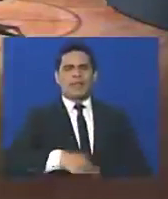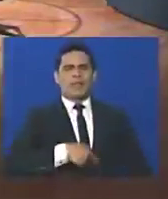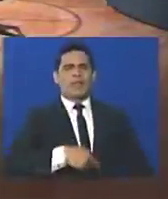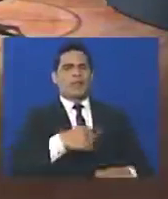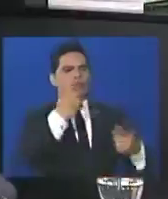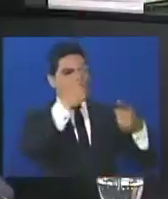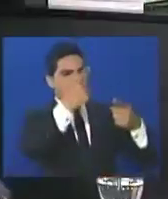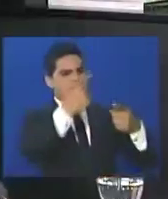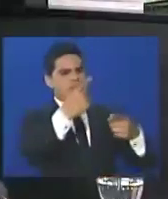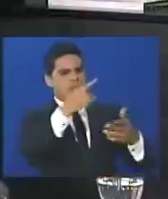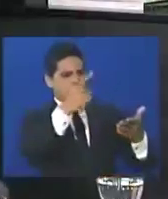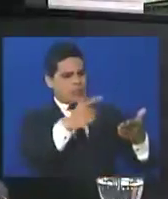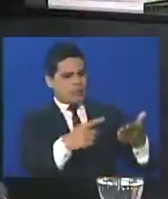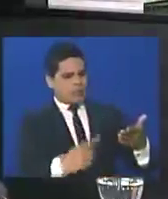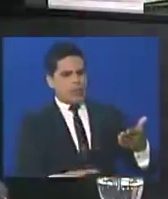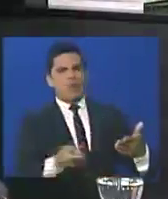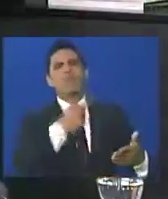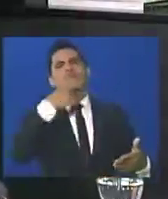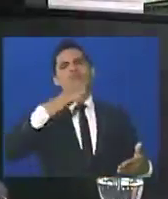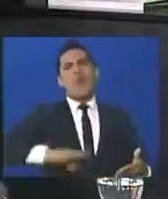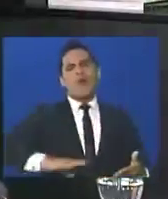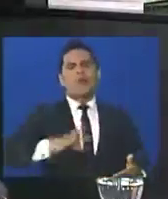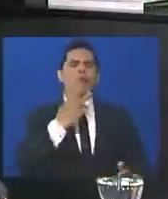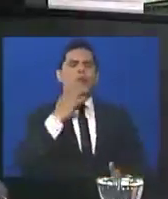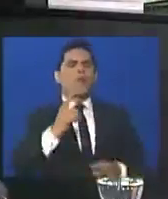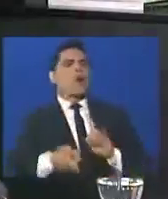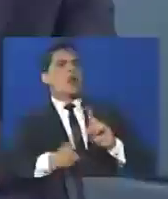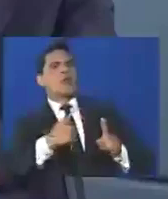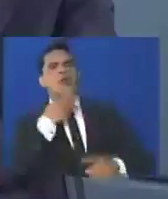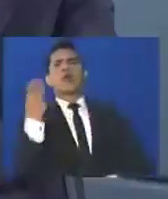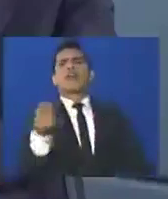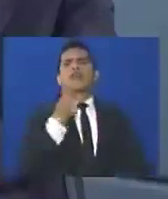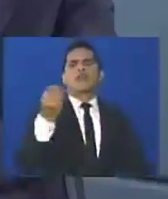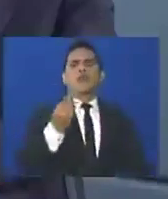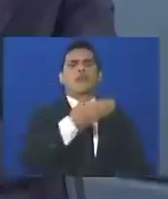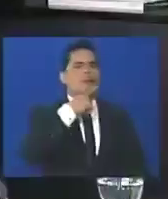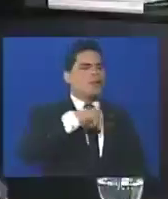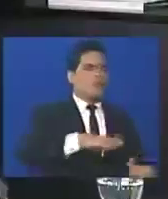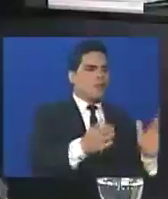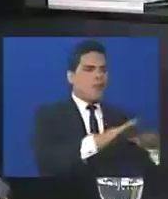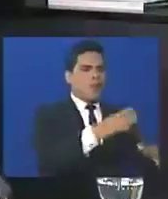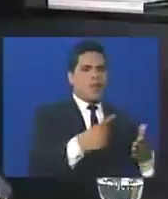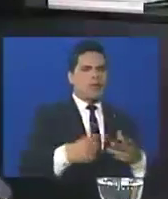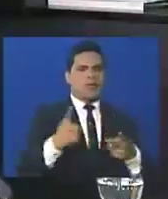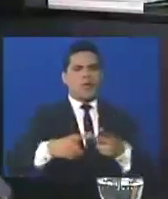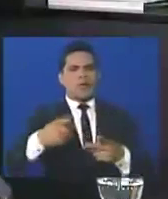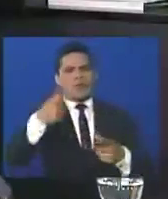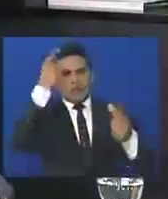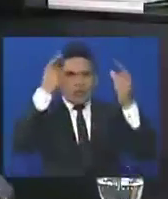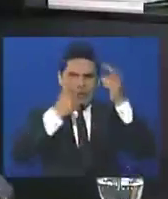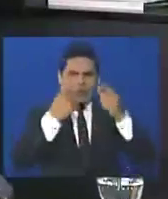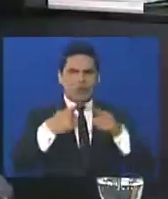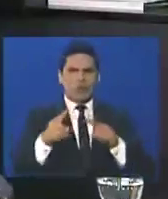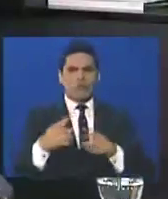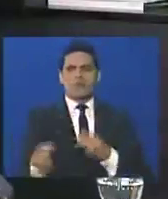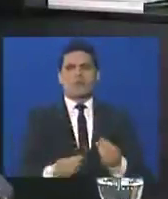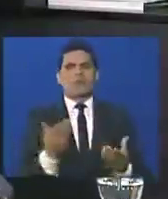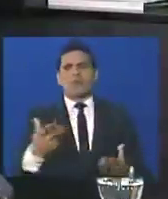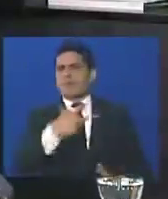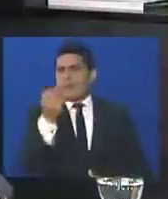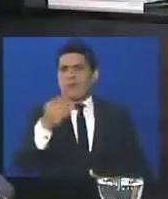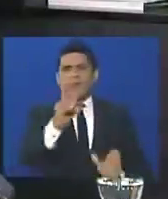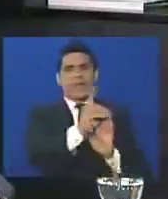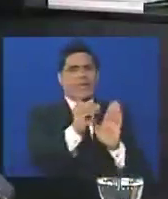clasificar los muertos. Es que van tantos estudiantes, tantos de este lado, tantos del otro, ¿no? Y los derechos humanos